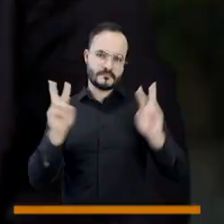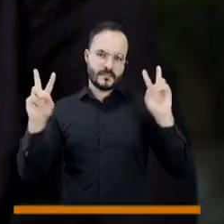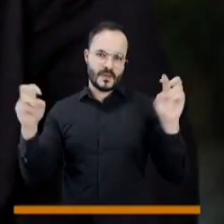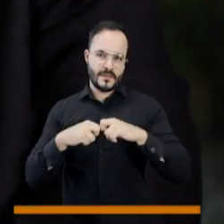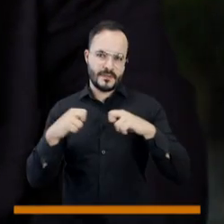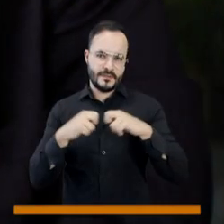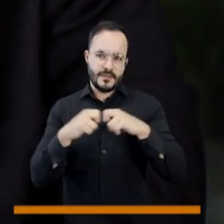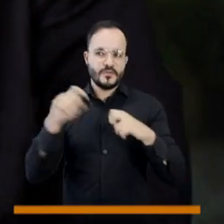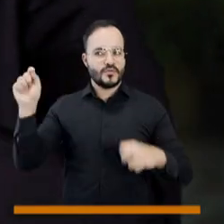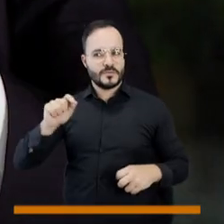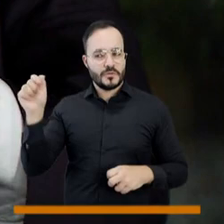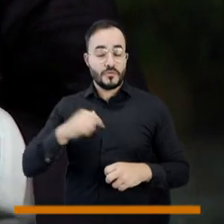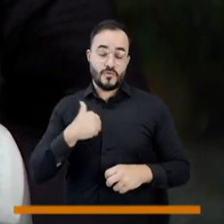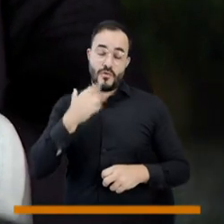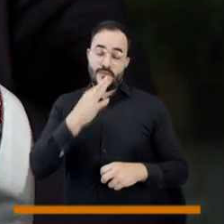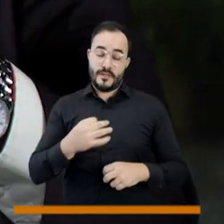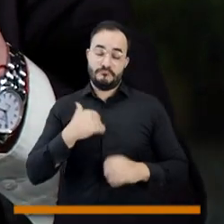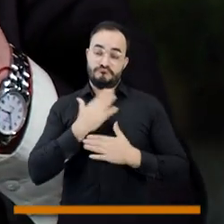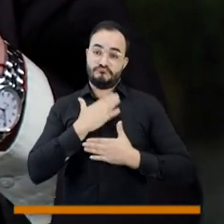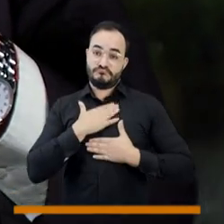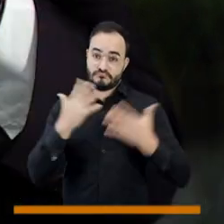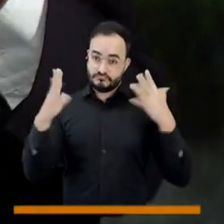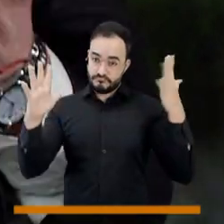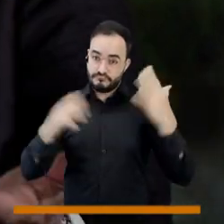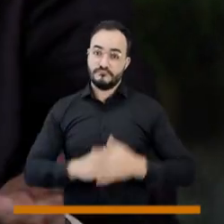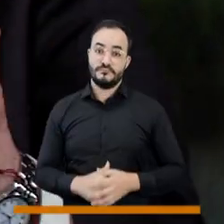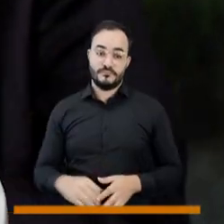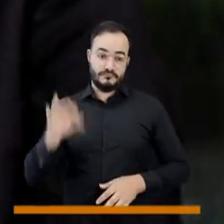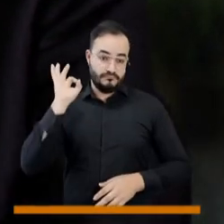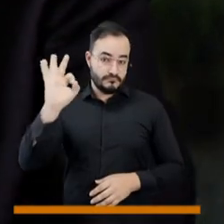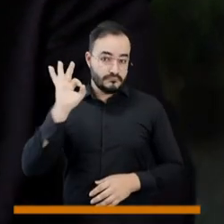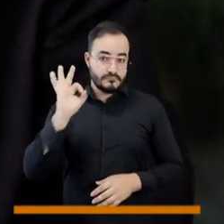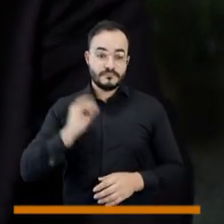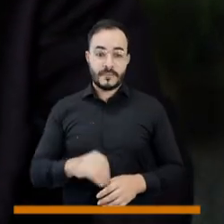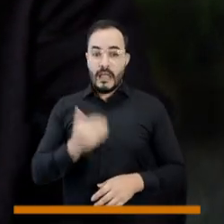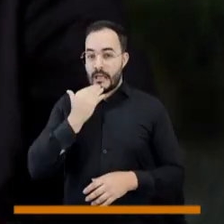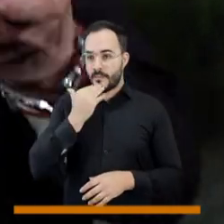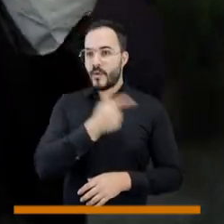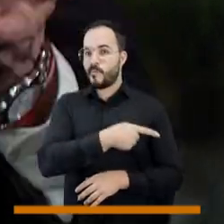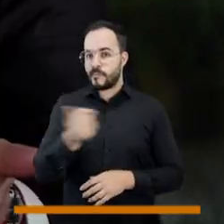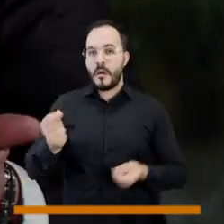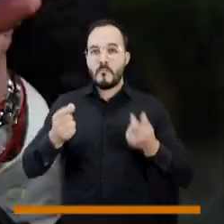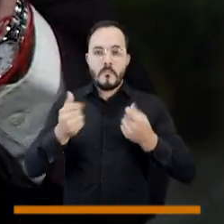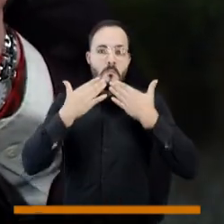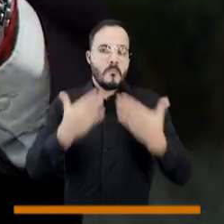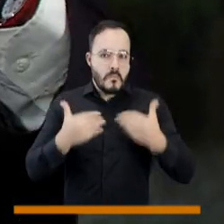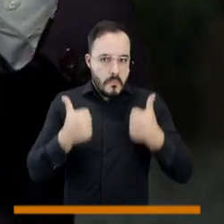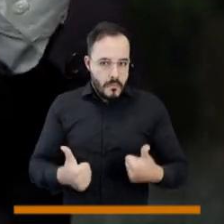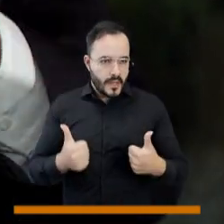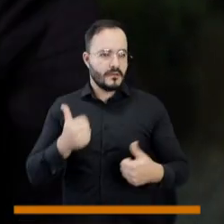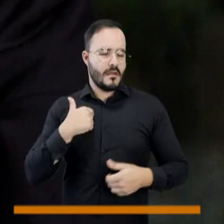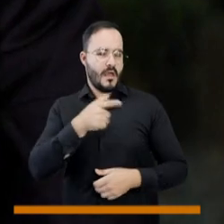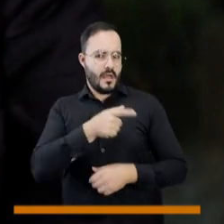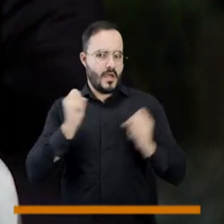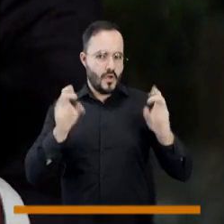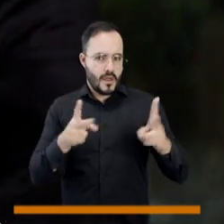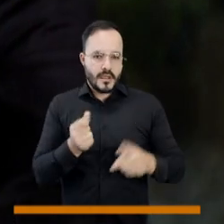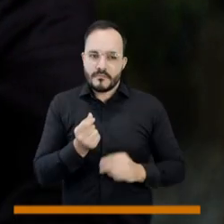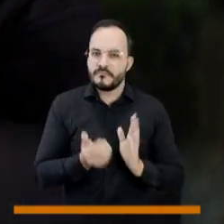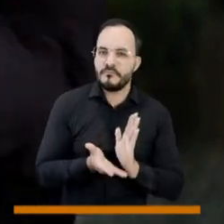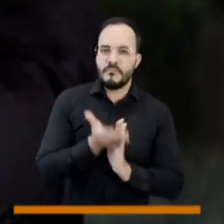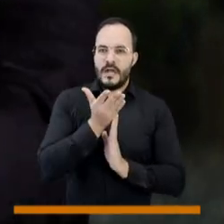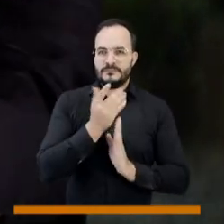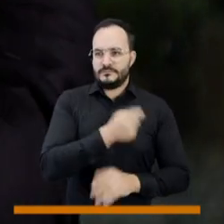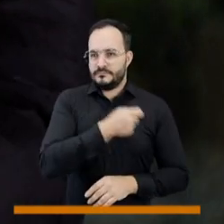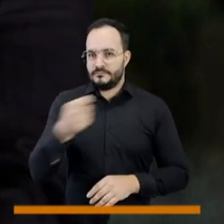subsidio del sector eléctrico es un maravilloso esquema. Es decir, que la gente que tiene más poder adquisitivo